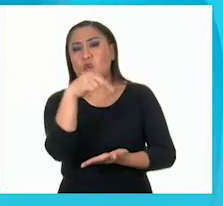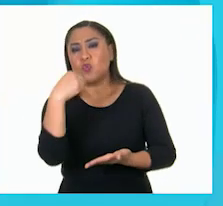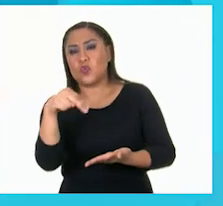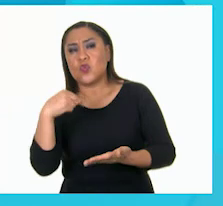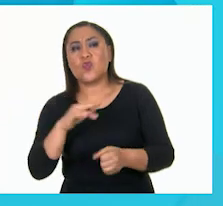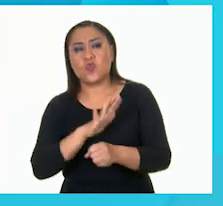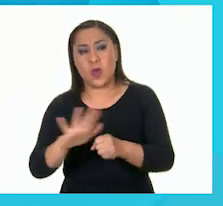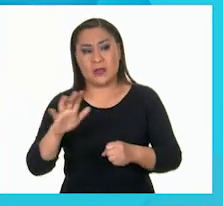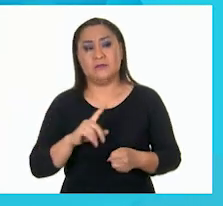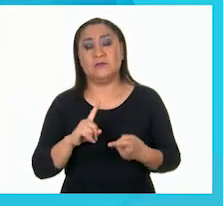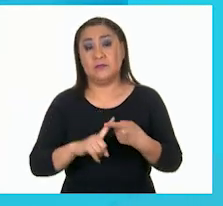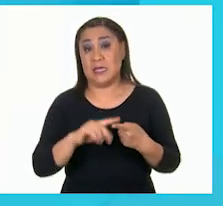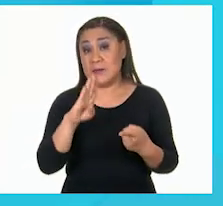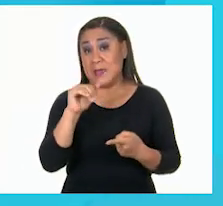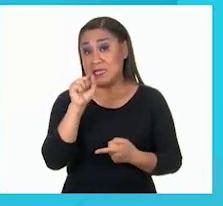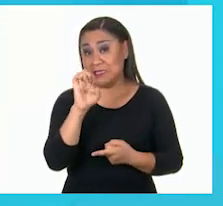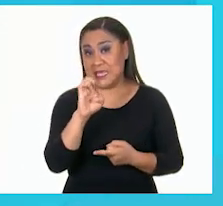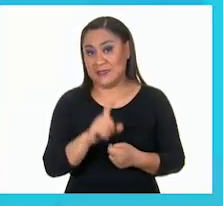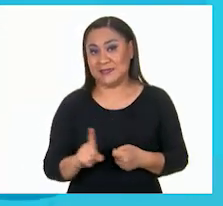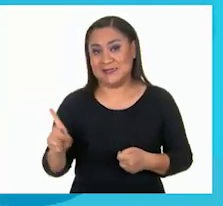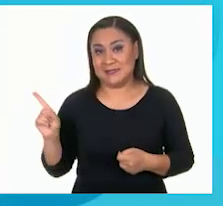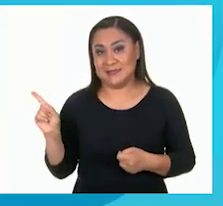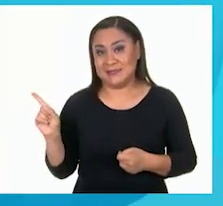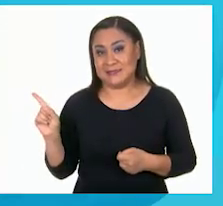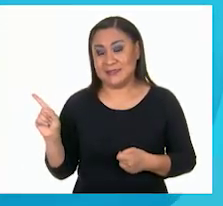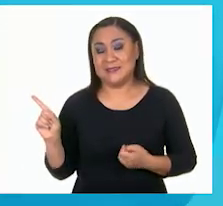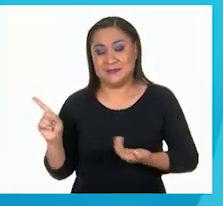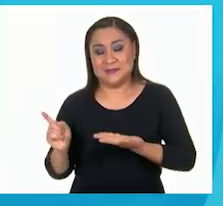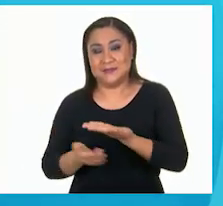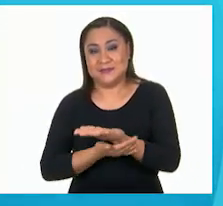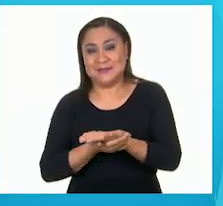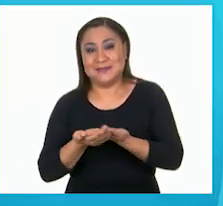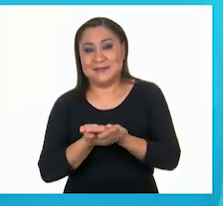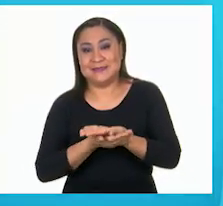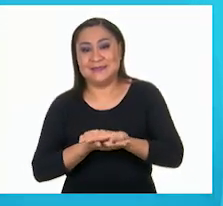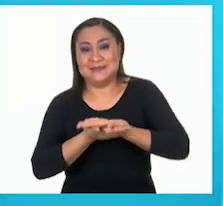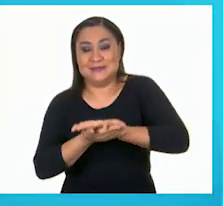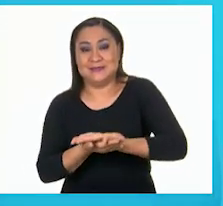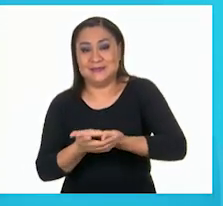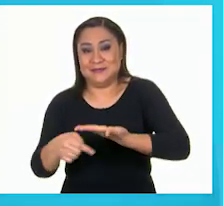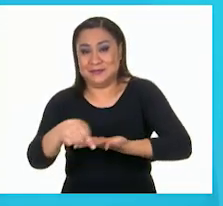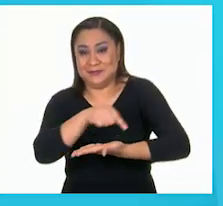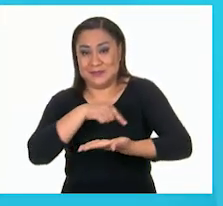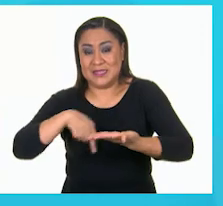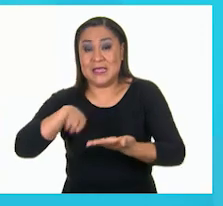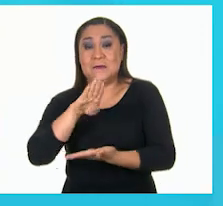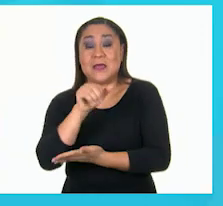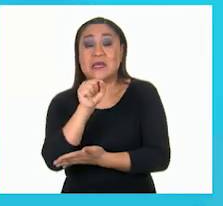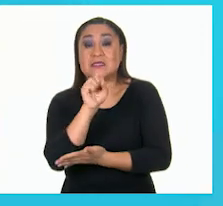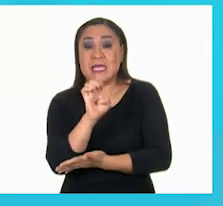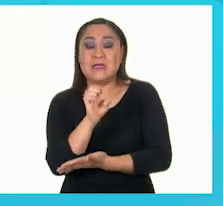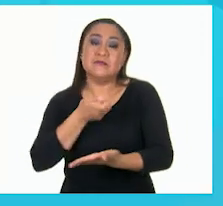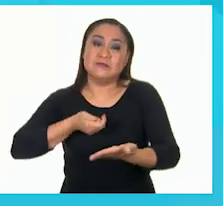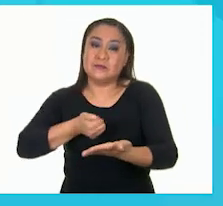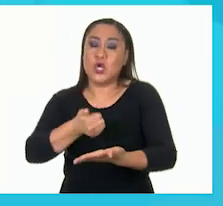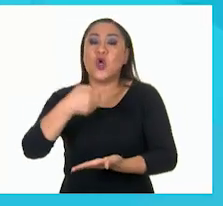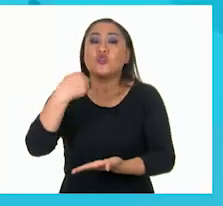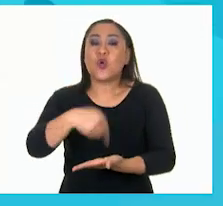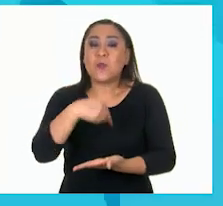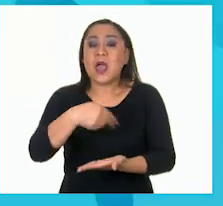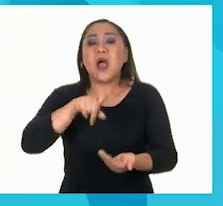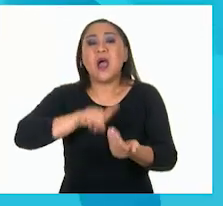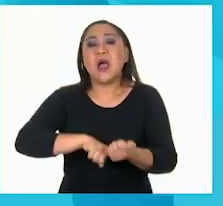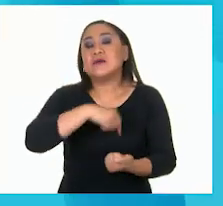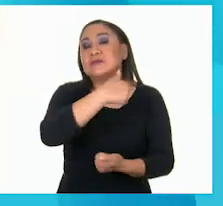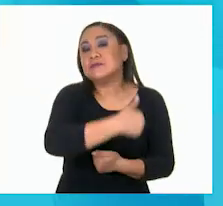Base. Se le llama así a la cara en donde se apoya la pirámide. La base le da el nombre a cada una de